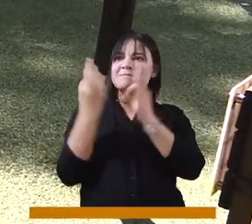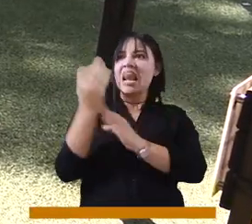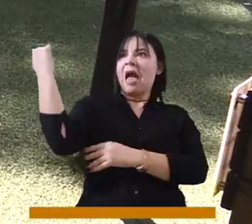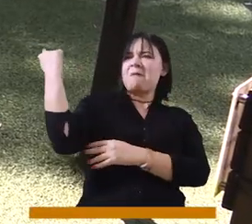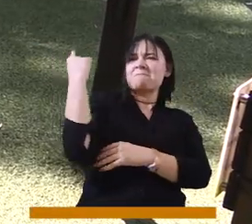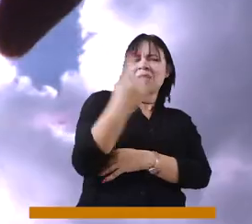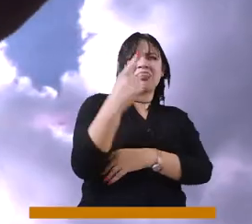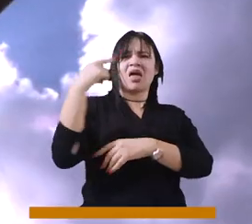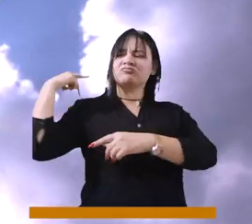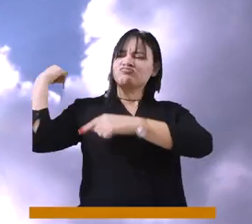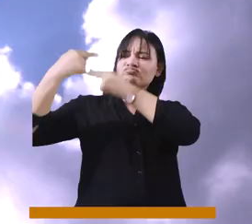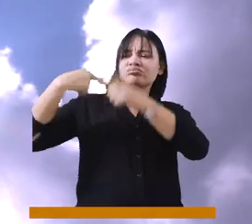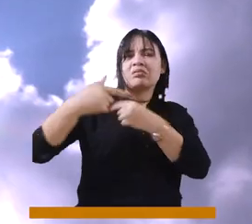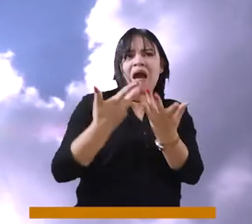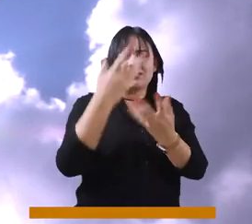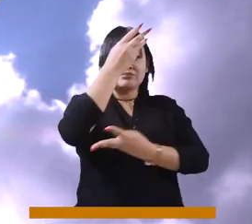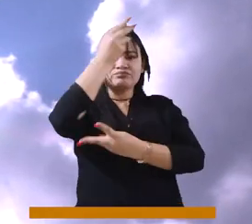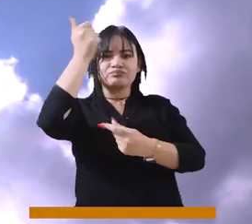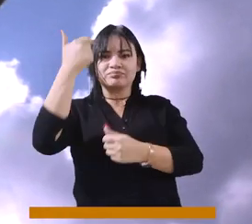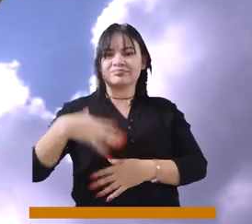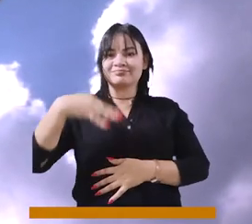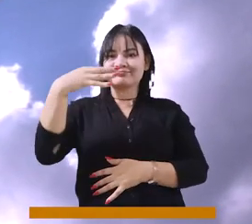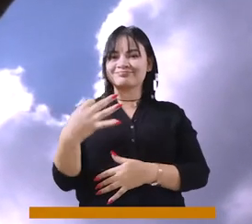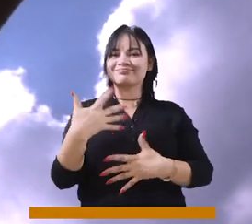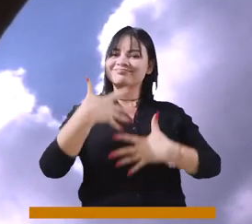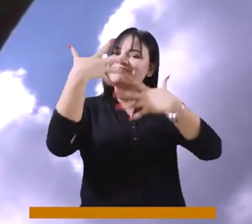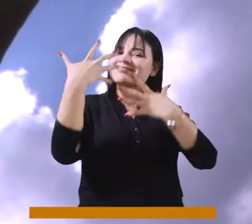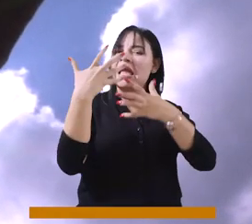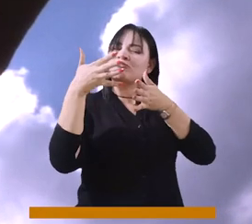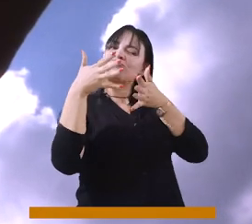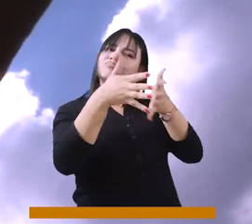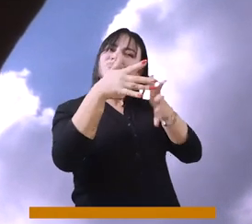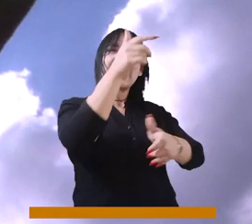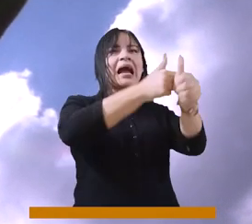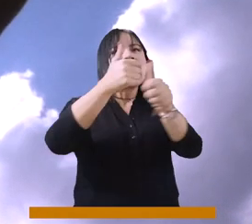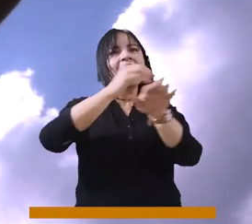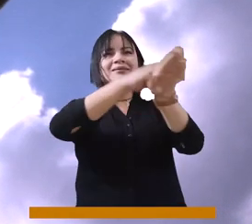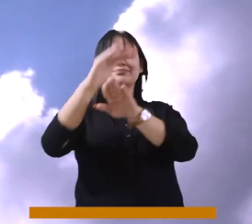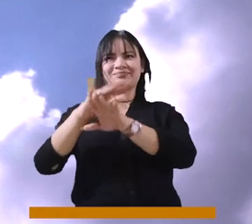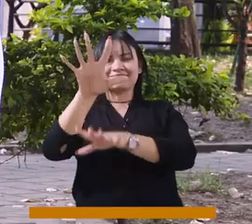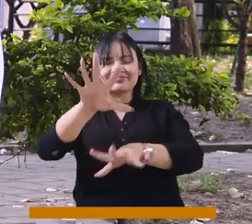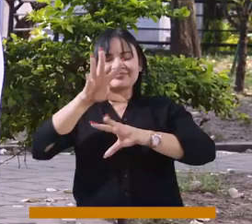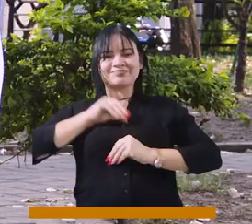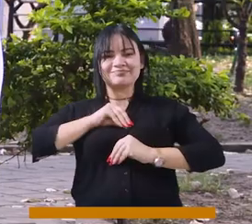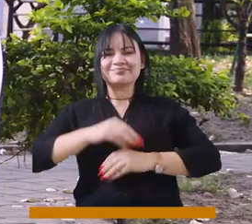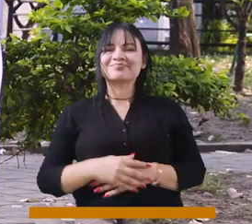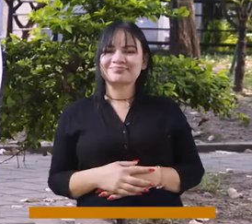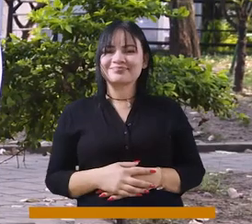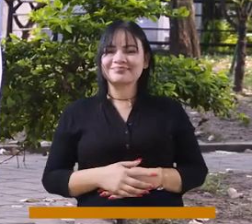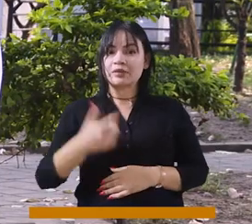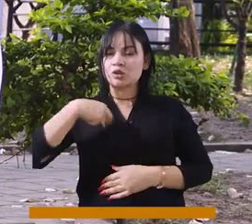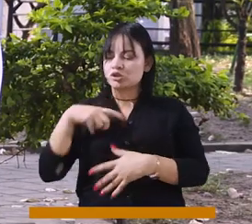mandatos parentales, enseñanzas, principios y valores. Y esa es la reflexión que nosotros también queremos invitar a cada ciudadano. Desde el área de